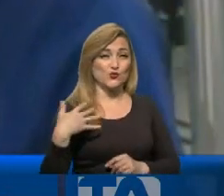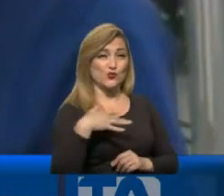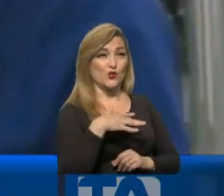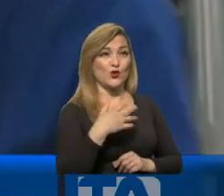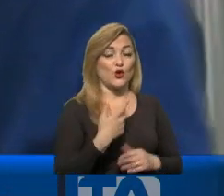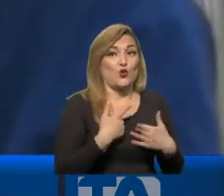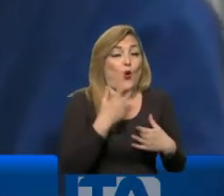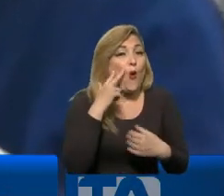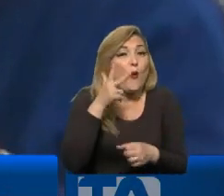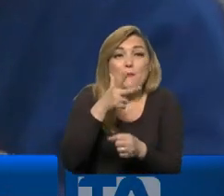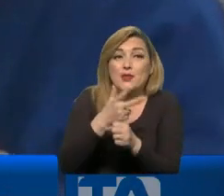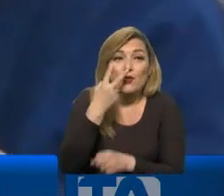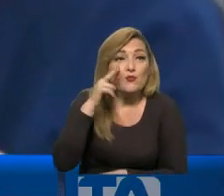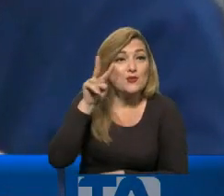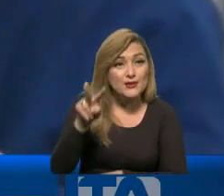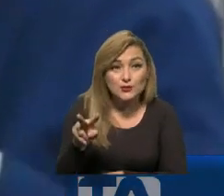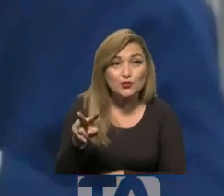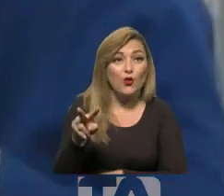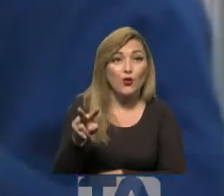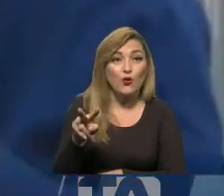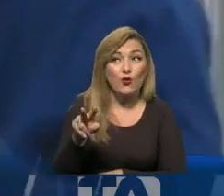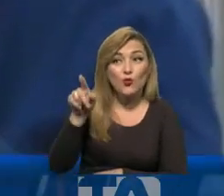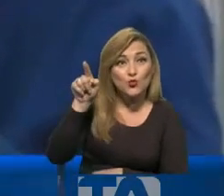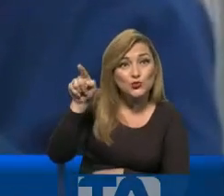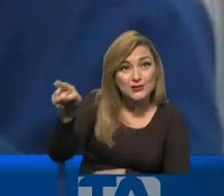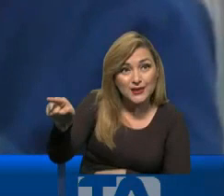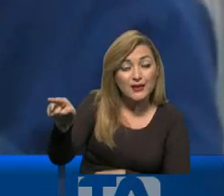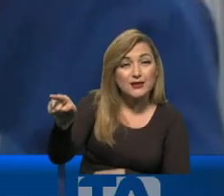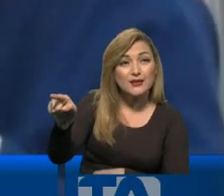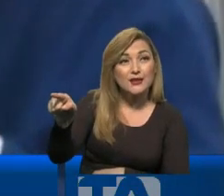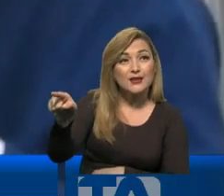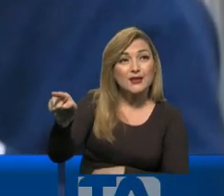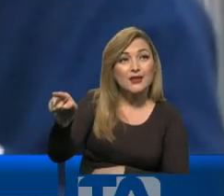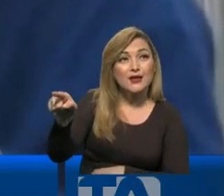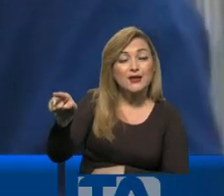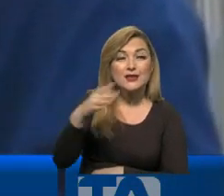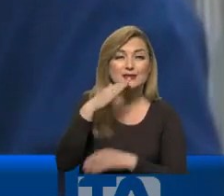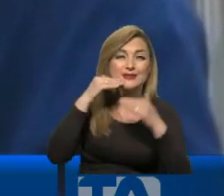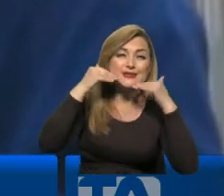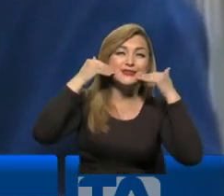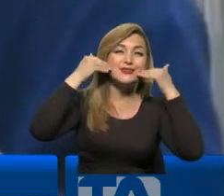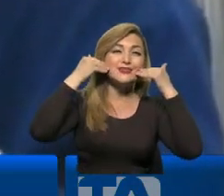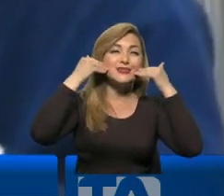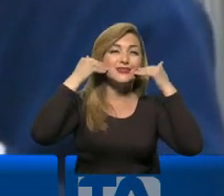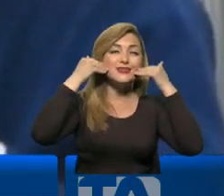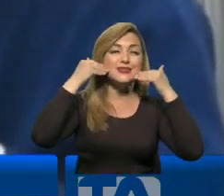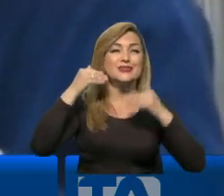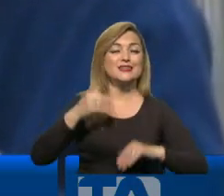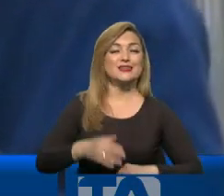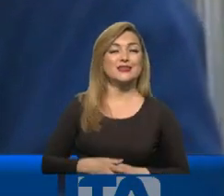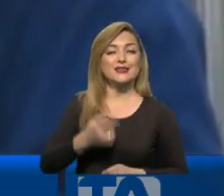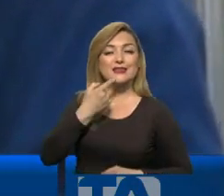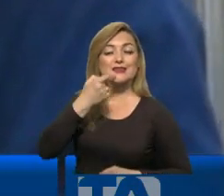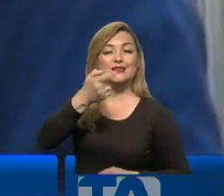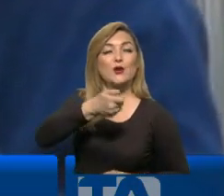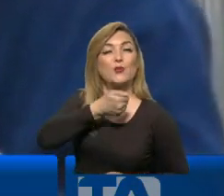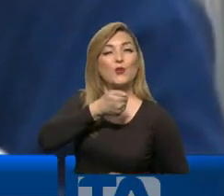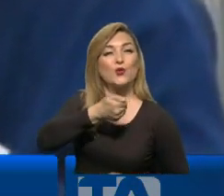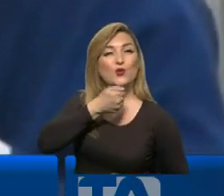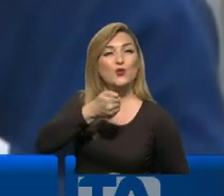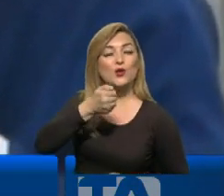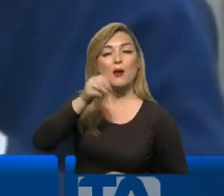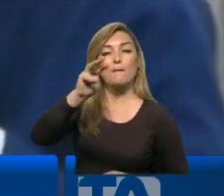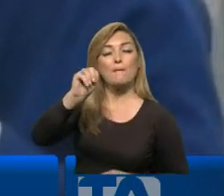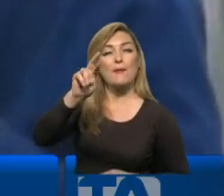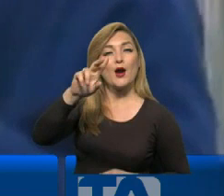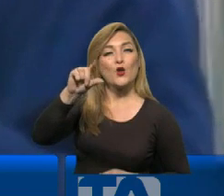en estos días, donde usted con una clásica sonrisa, le dice al periodista Marlon